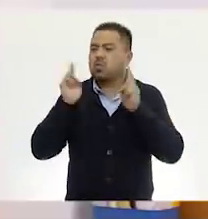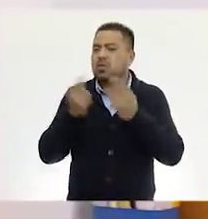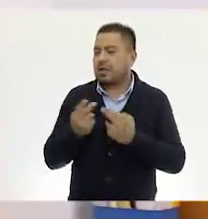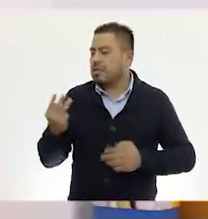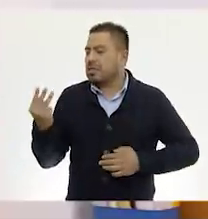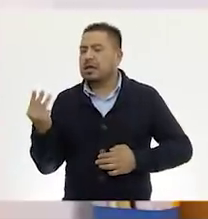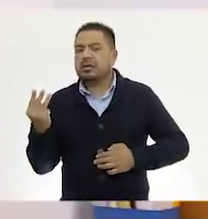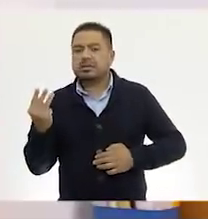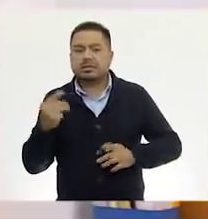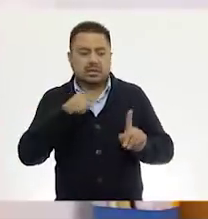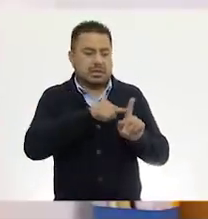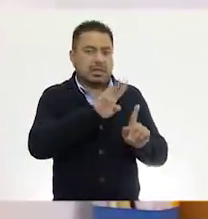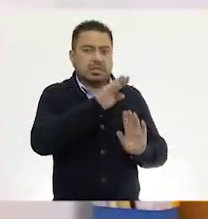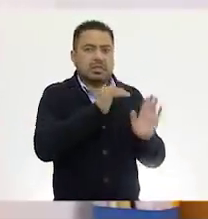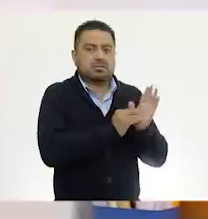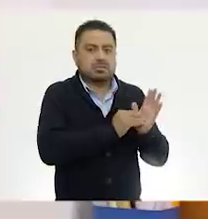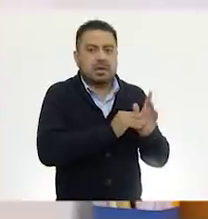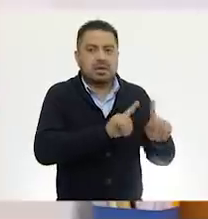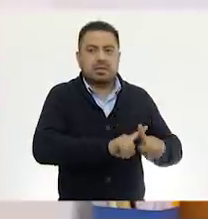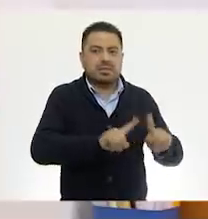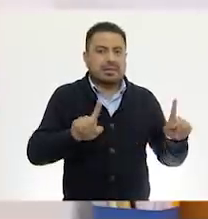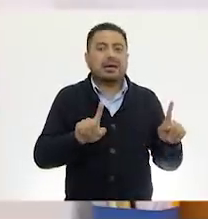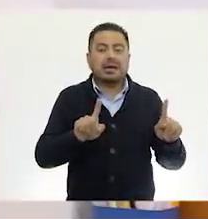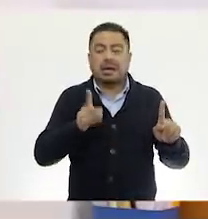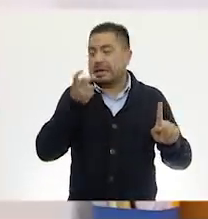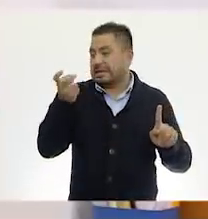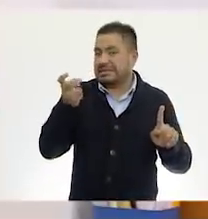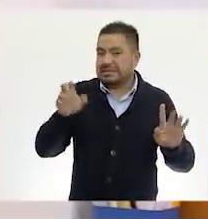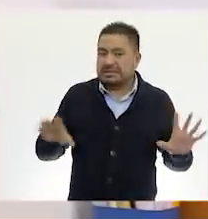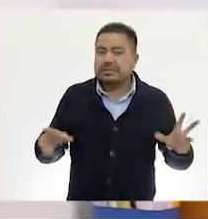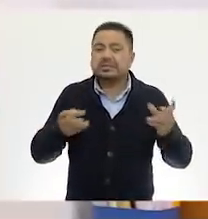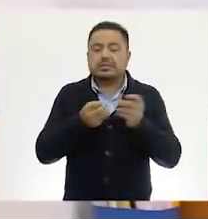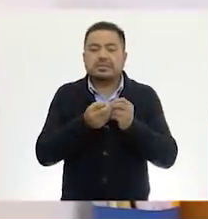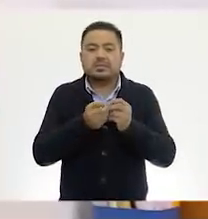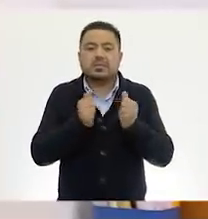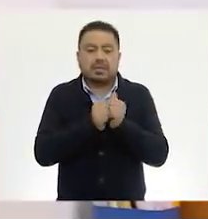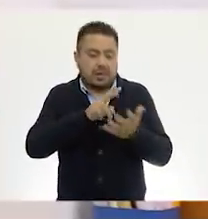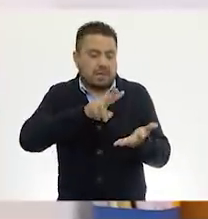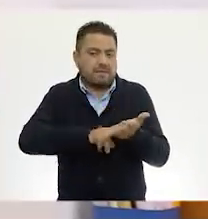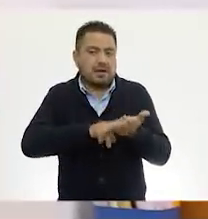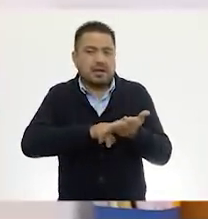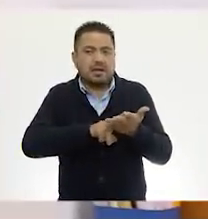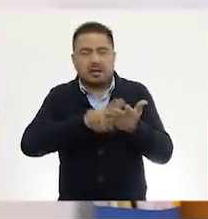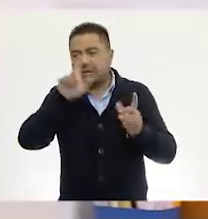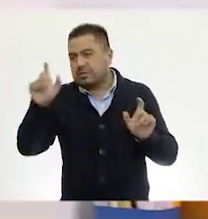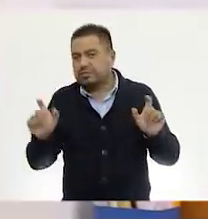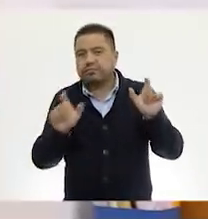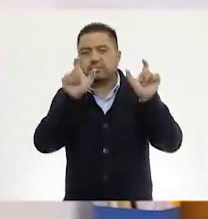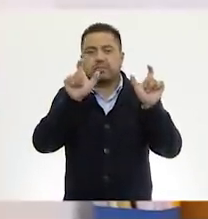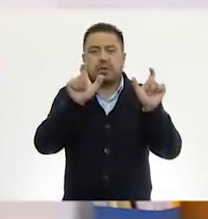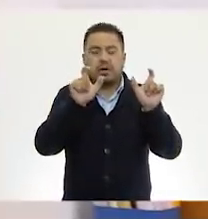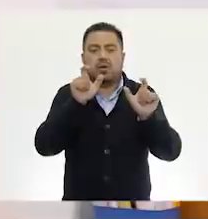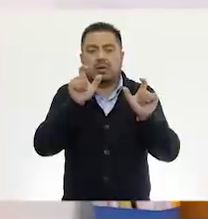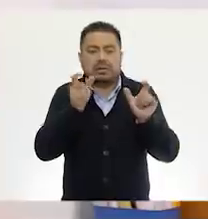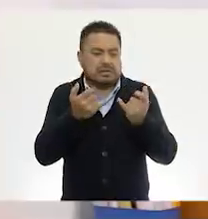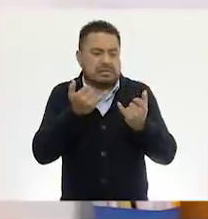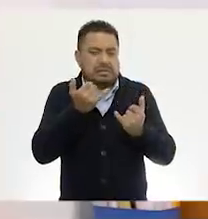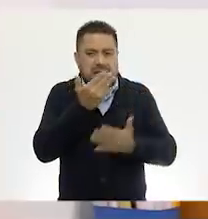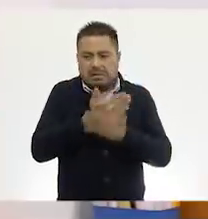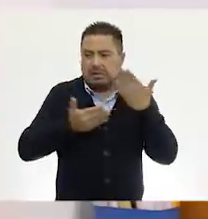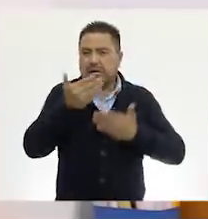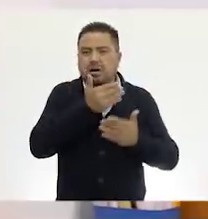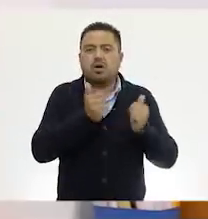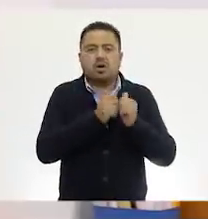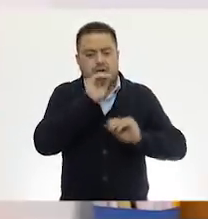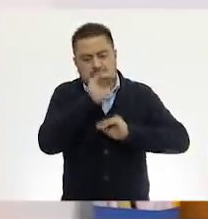en las de las unidades de millar vale tres mil. Entonces, esta parte del valor posicional entra mucho en juego y es esta parte de